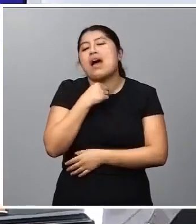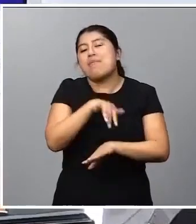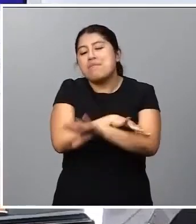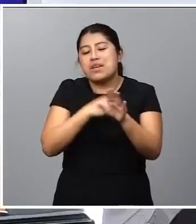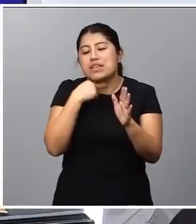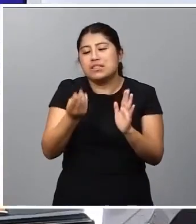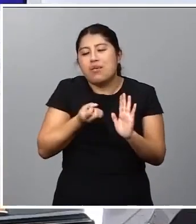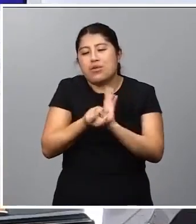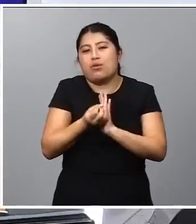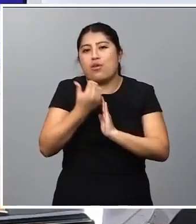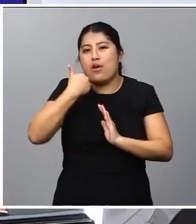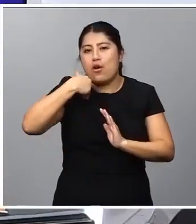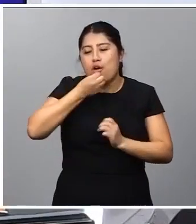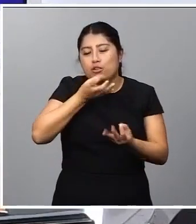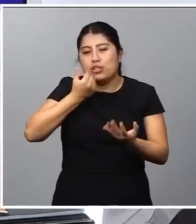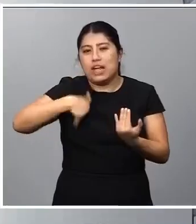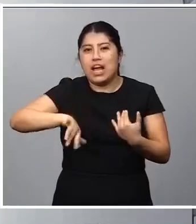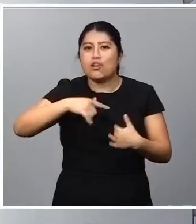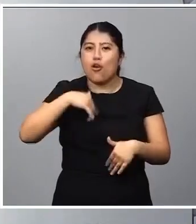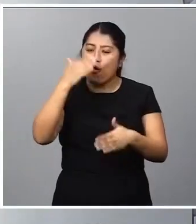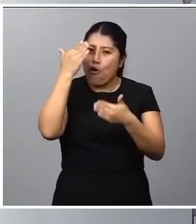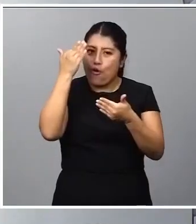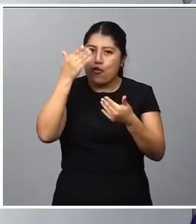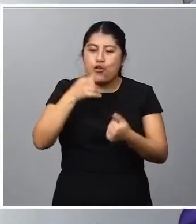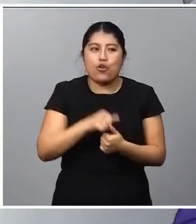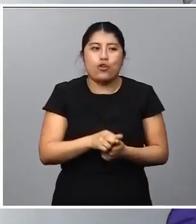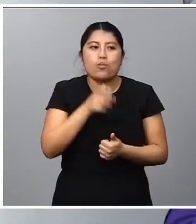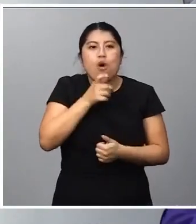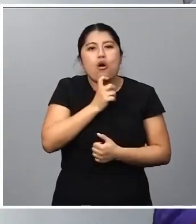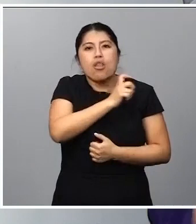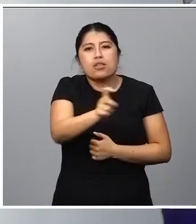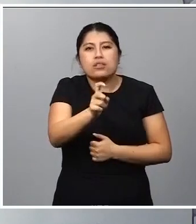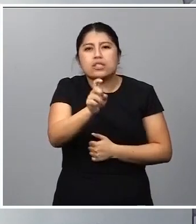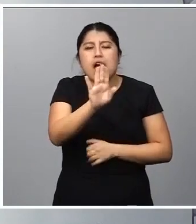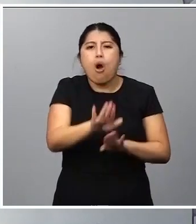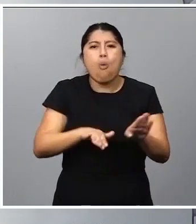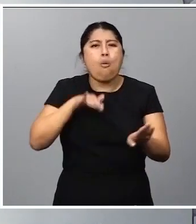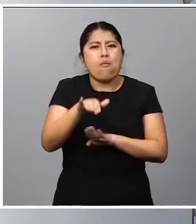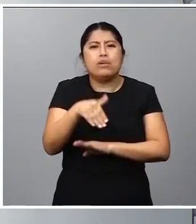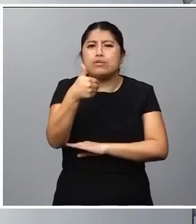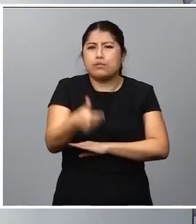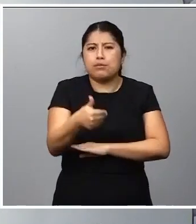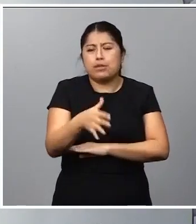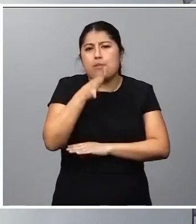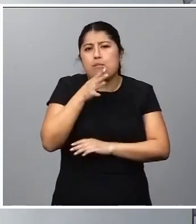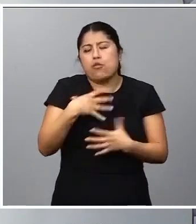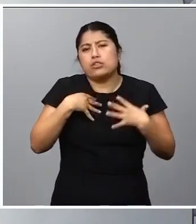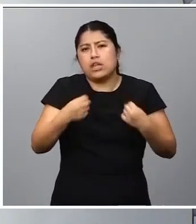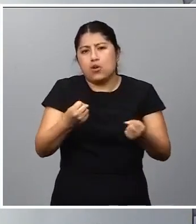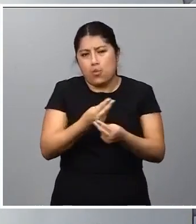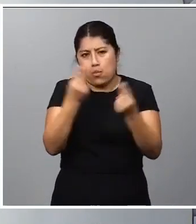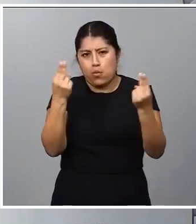Hoy me complace, tengo el honor y también tengo la suerte de anunciar un paso que es un paso significativo para nuestra salud pública.